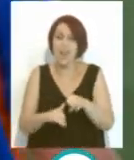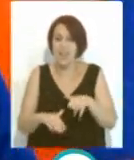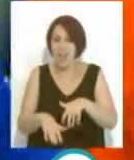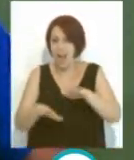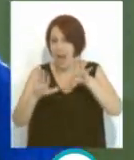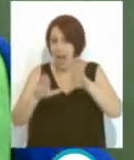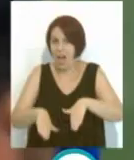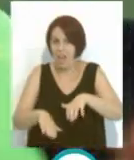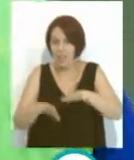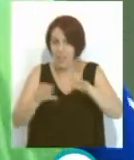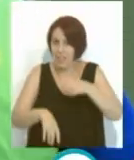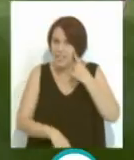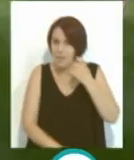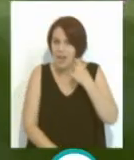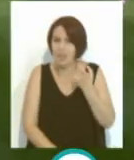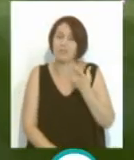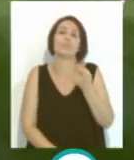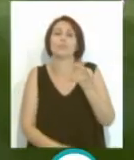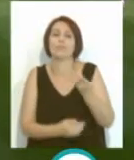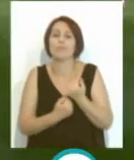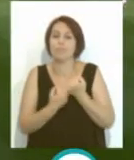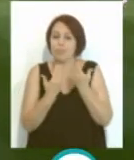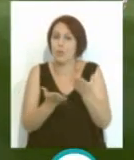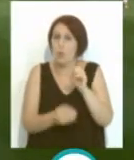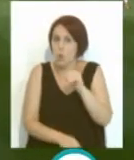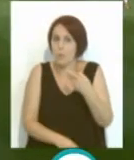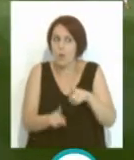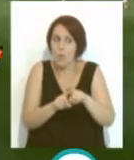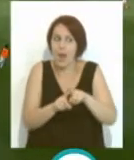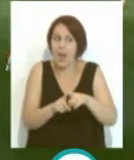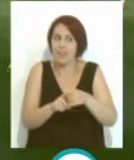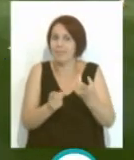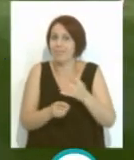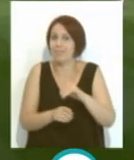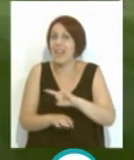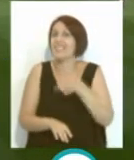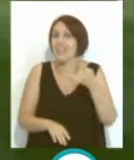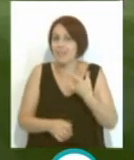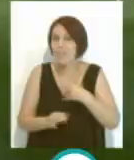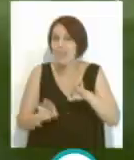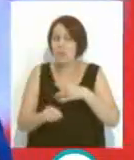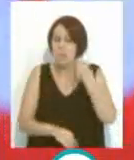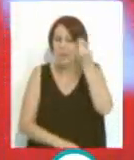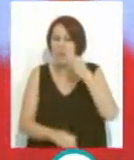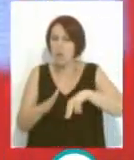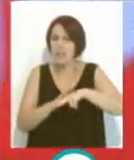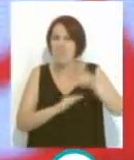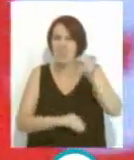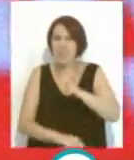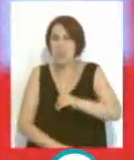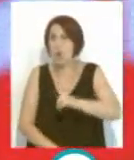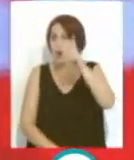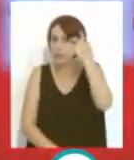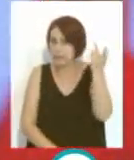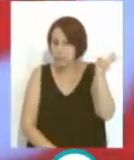los beduinos tenemos Santa María. Eso lo podía ofrecer el club como extra, ¿sabes? Yo pienso, ¿no? Un futbolista que viene del norte